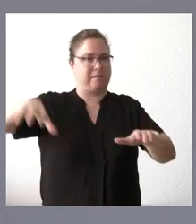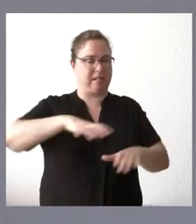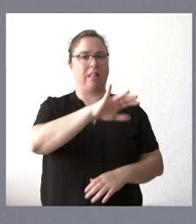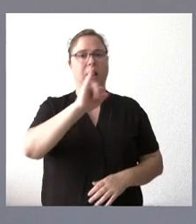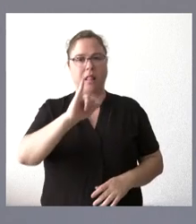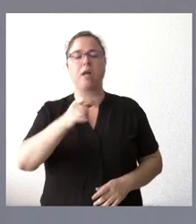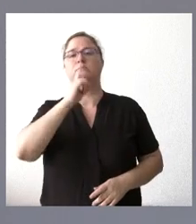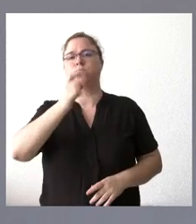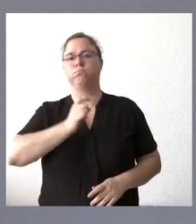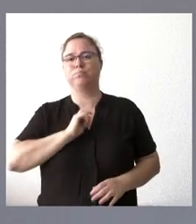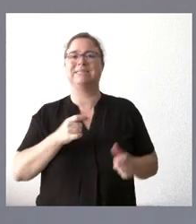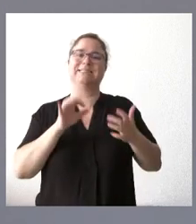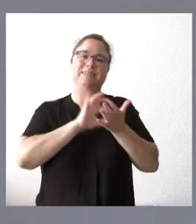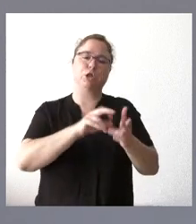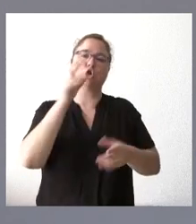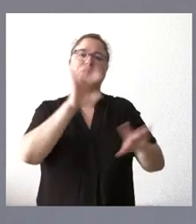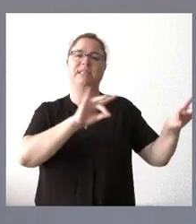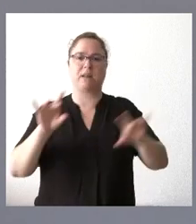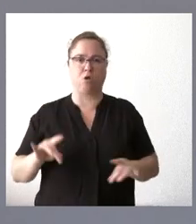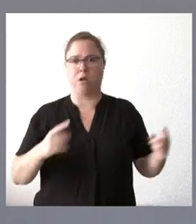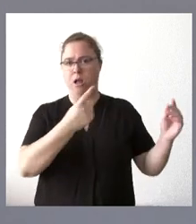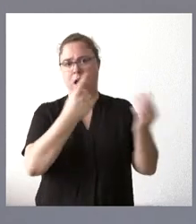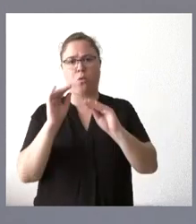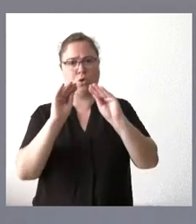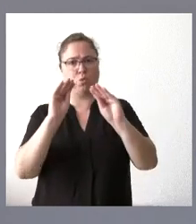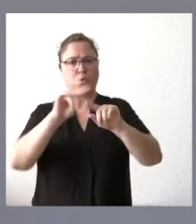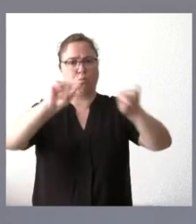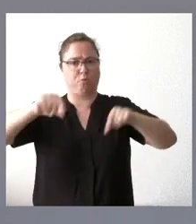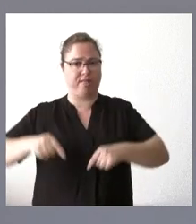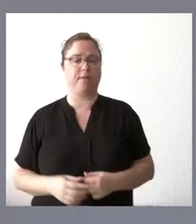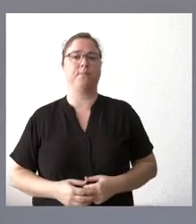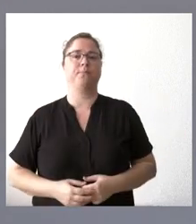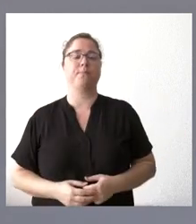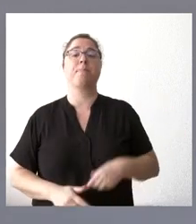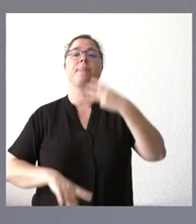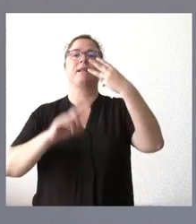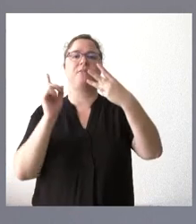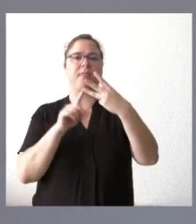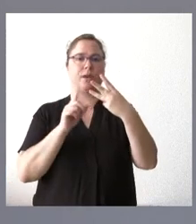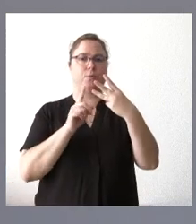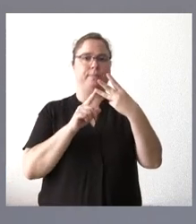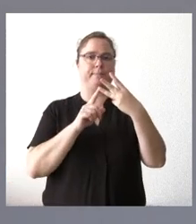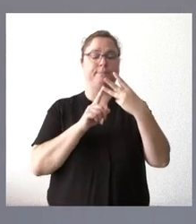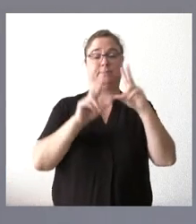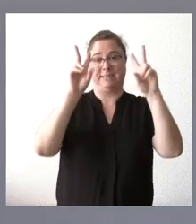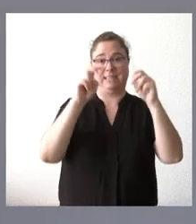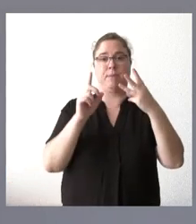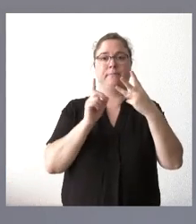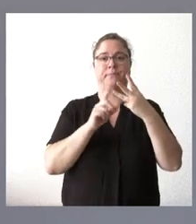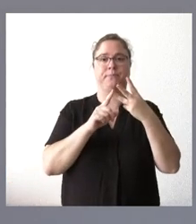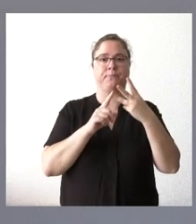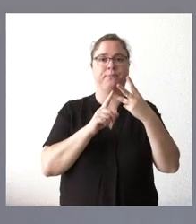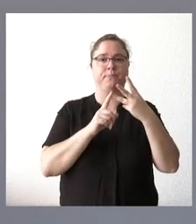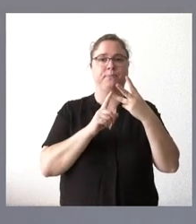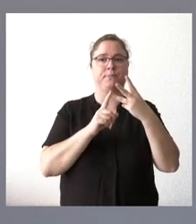este caso, en los correspondientes servicios territoriales de cada una de las provincias. Y un tercer tema, una tercera cuestión